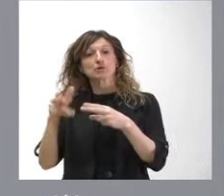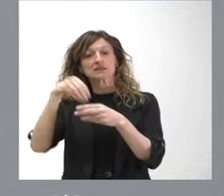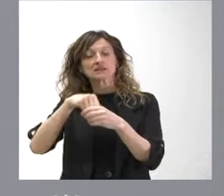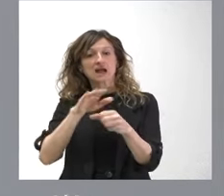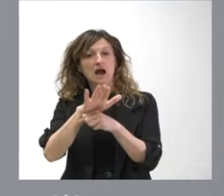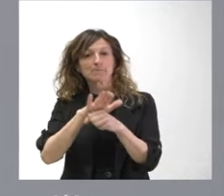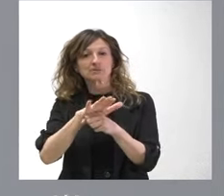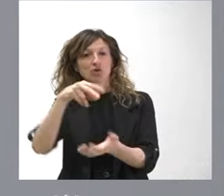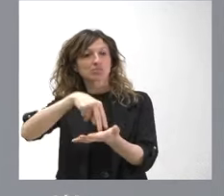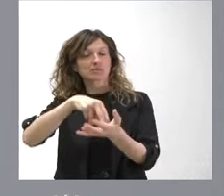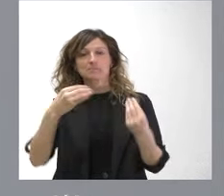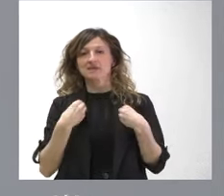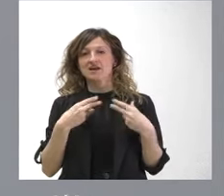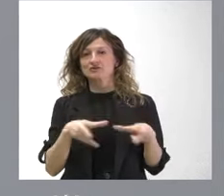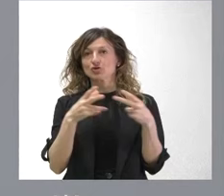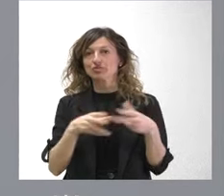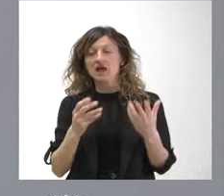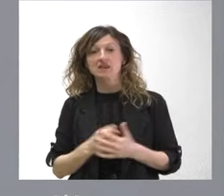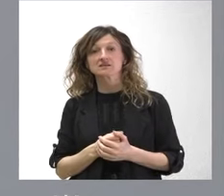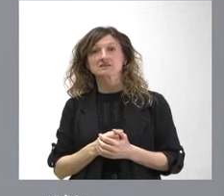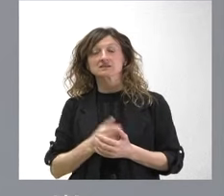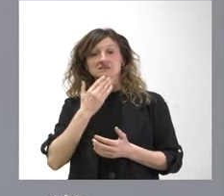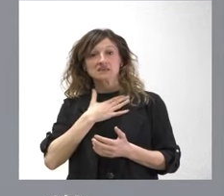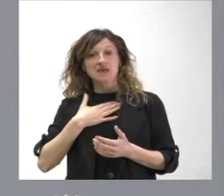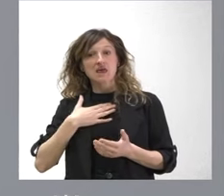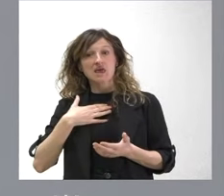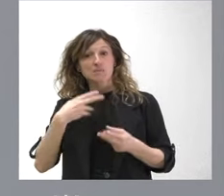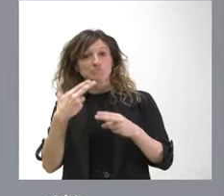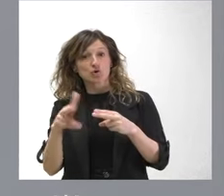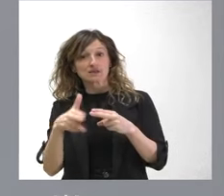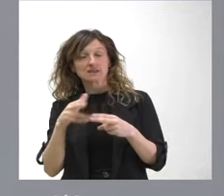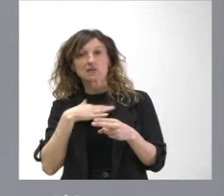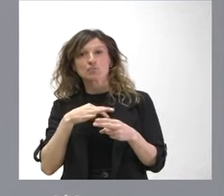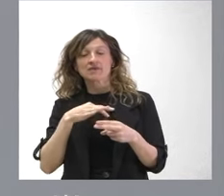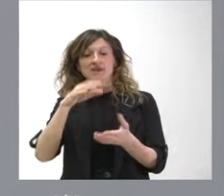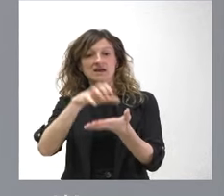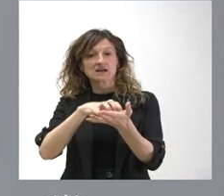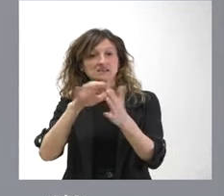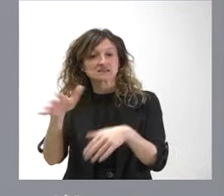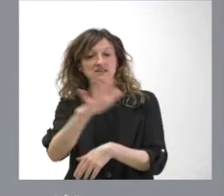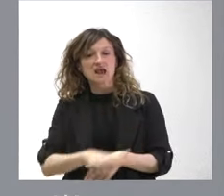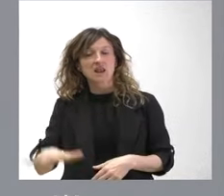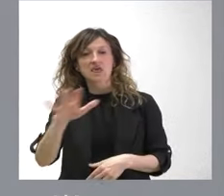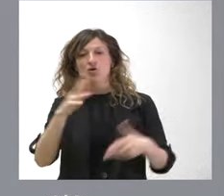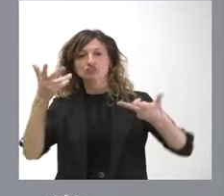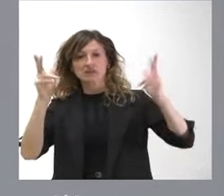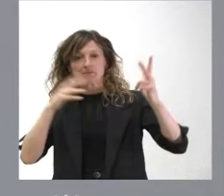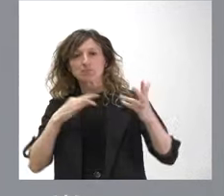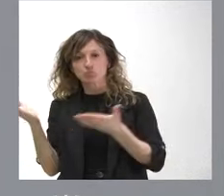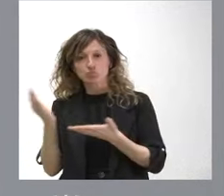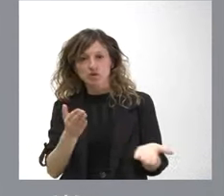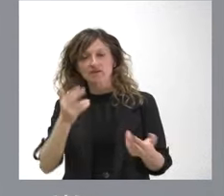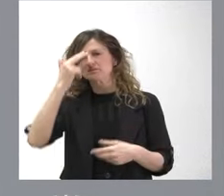presencia en la vida social y quien quiera hacer política pues siempre puede hacerlo en nuestra comunidad autónoma que es una comunidad autónoma libre y